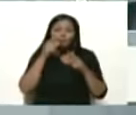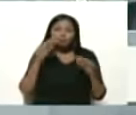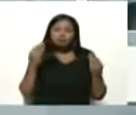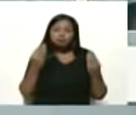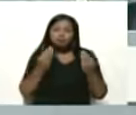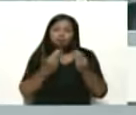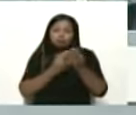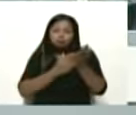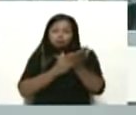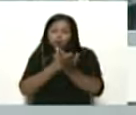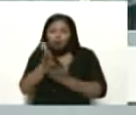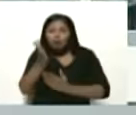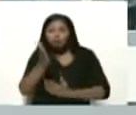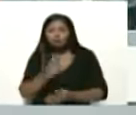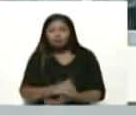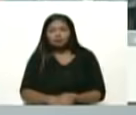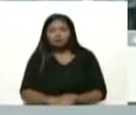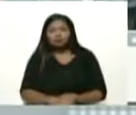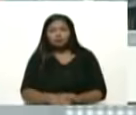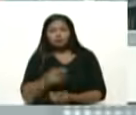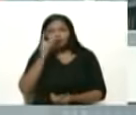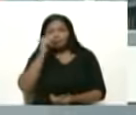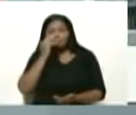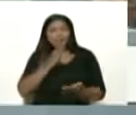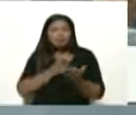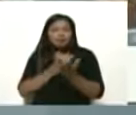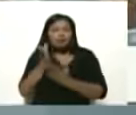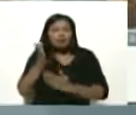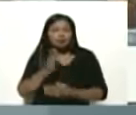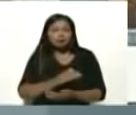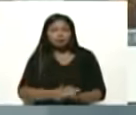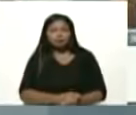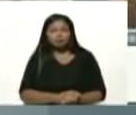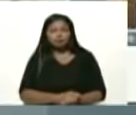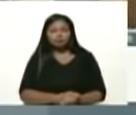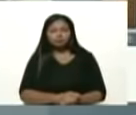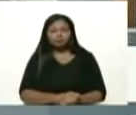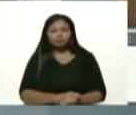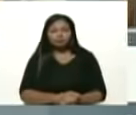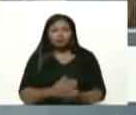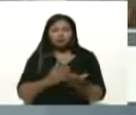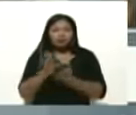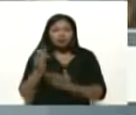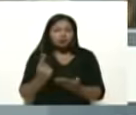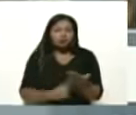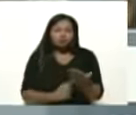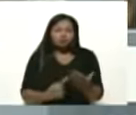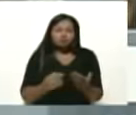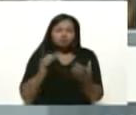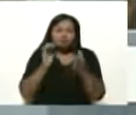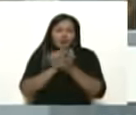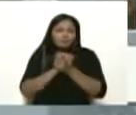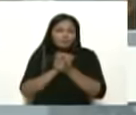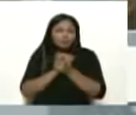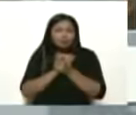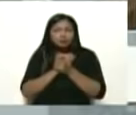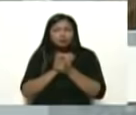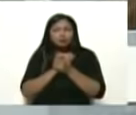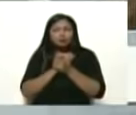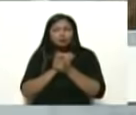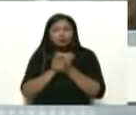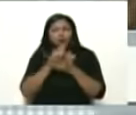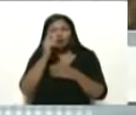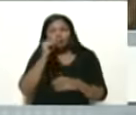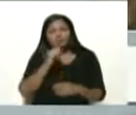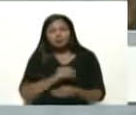con lealtad ay que lealtad del chino con lealtad con hermandad el chino